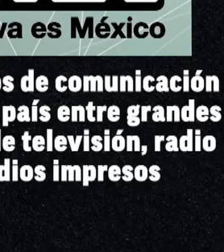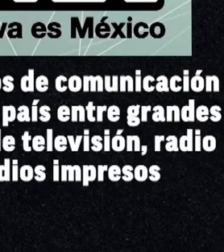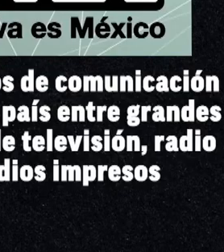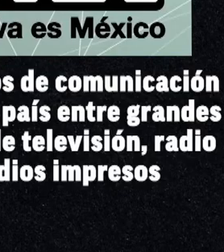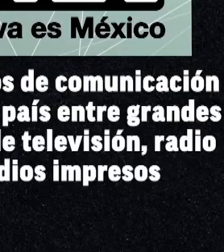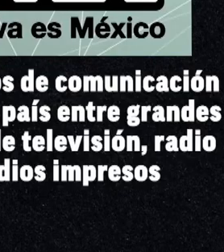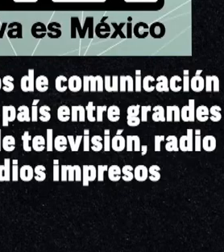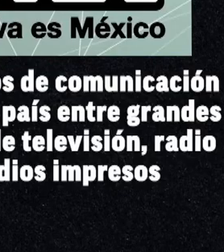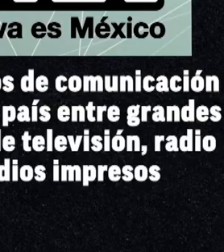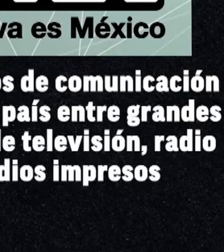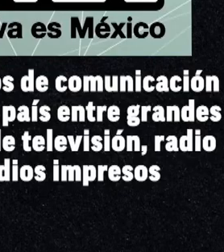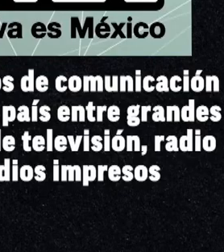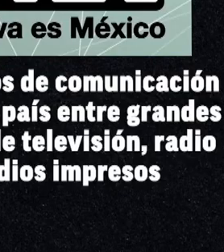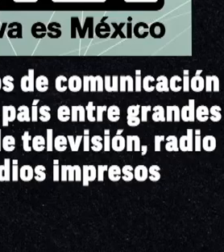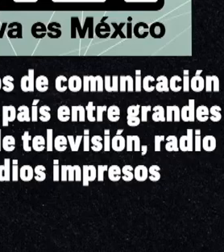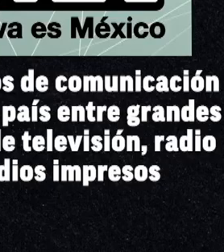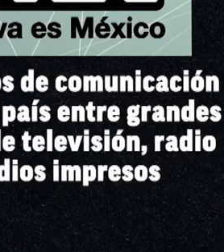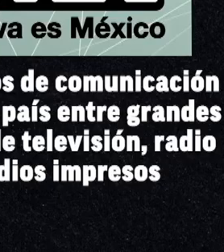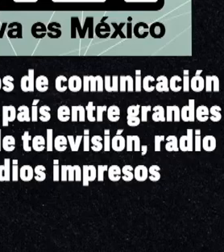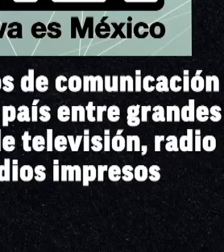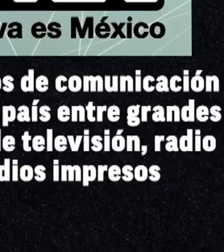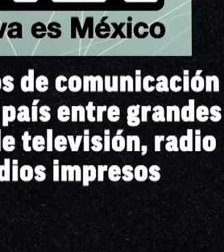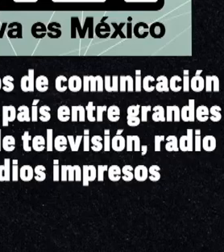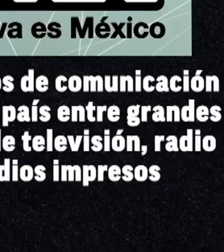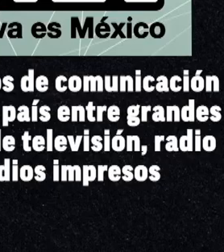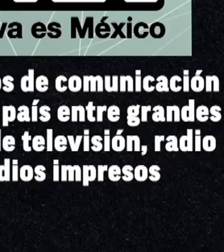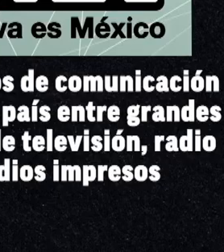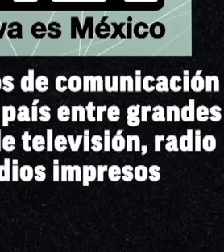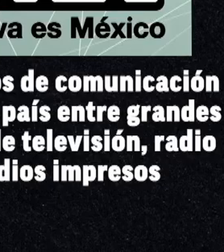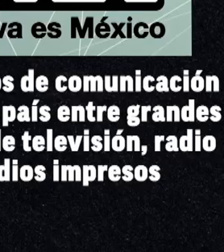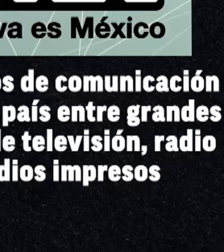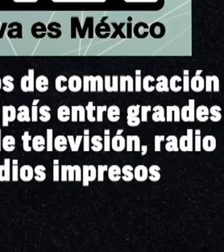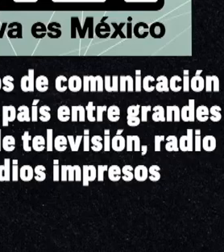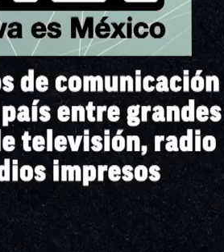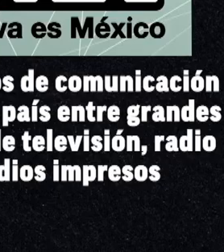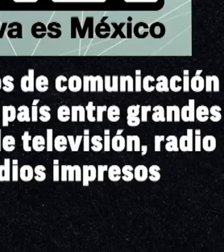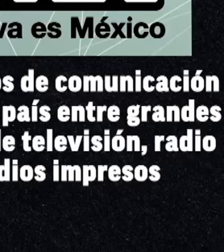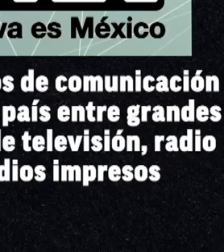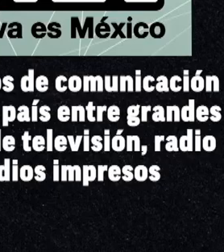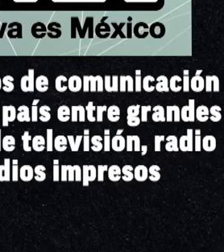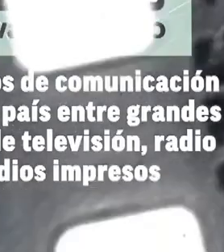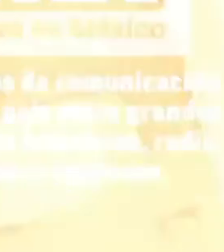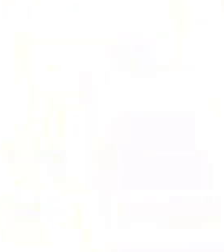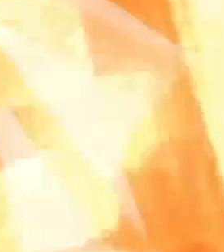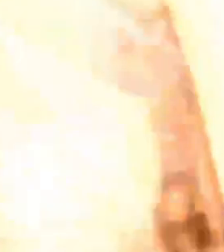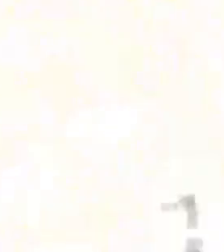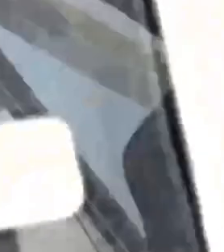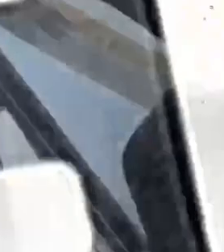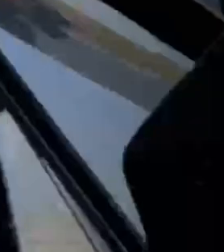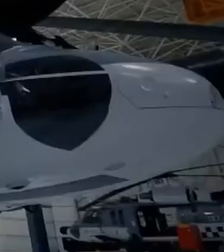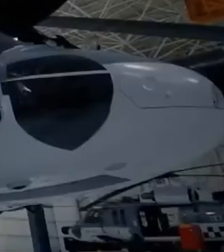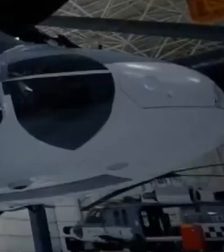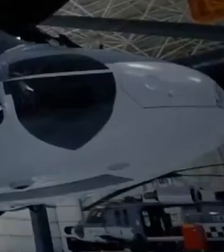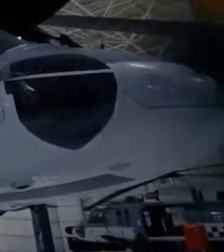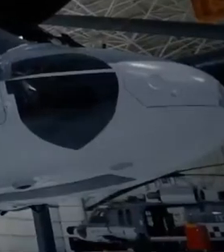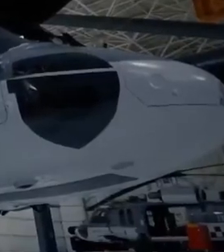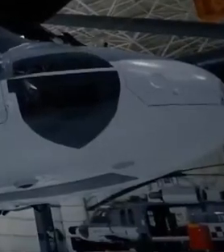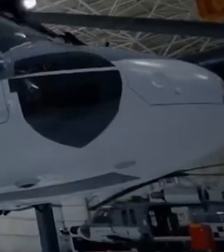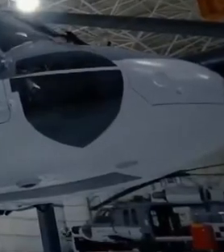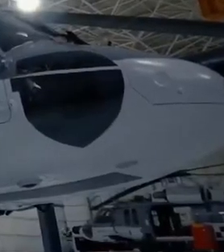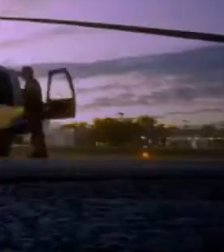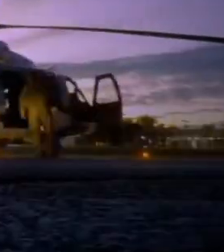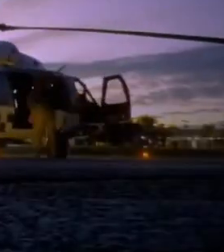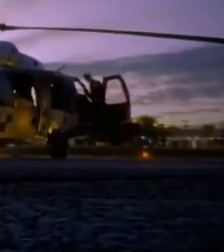el país entre grandes cadenas de televisión, radio y medios impresos. Hoy, que el gobierno de México propone una vía